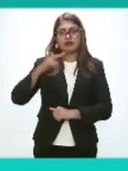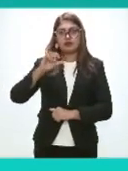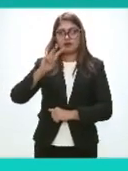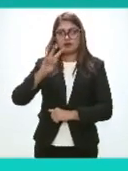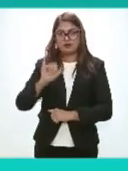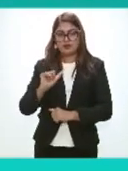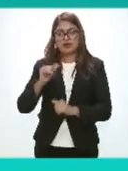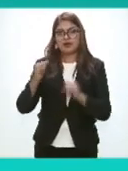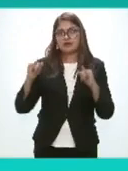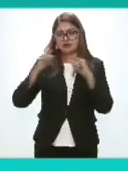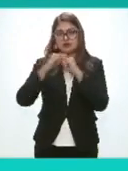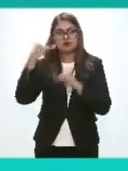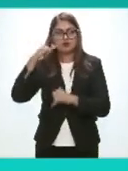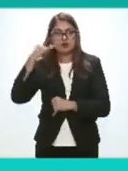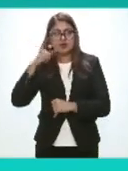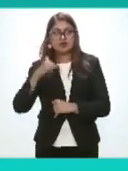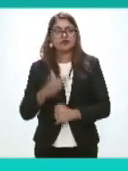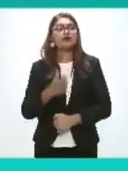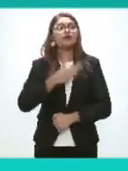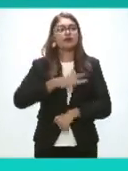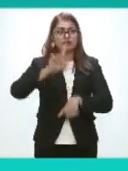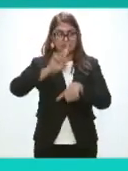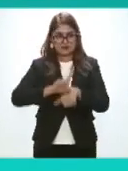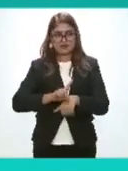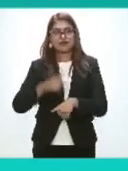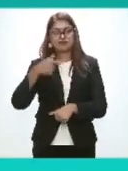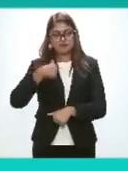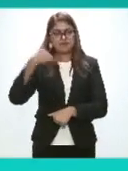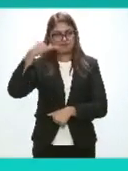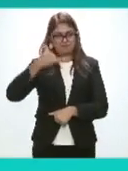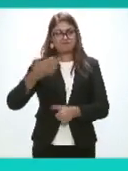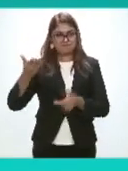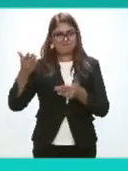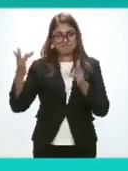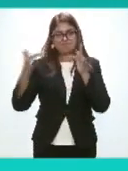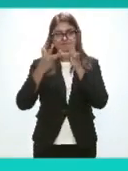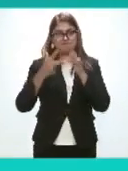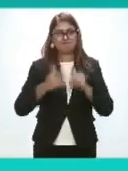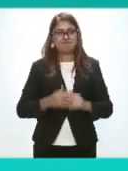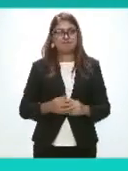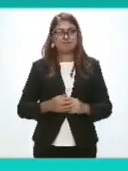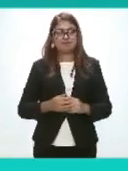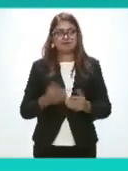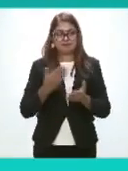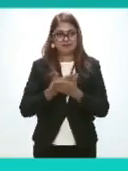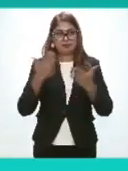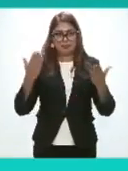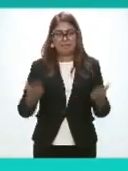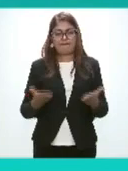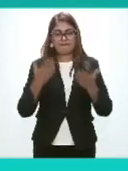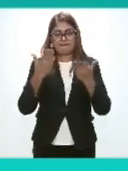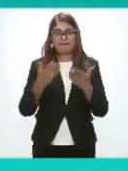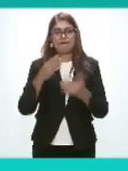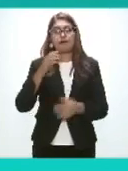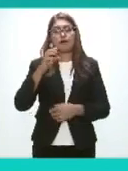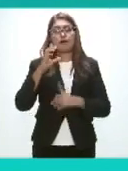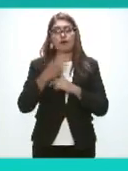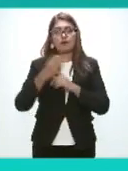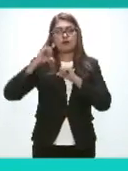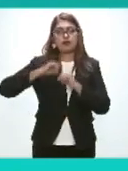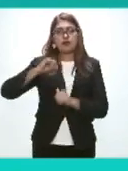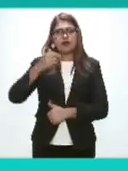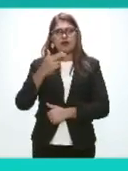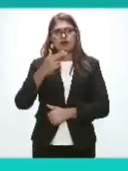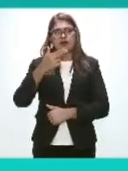Buenos días A todas Y a todos Yucatán Presente Y la comisionada Fabiola Gilda Torres Rodríguez